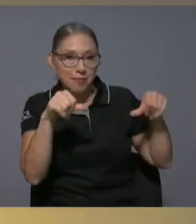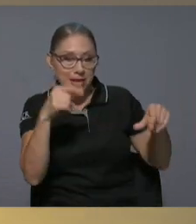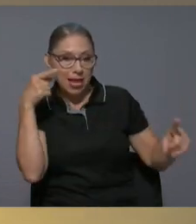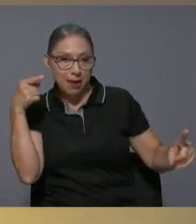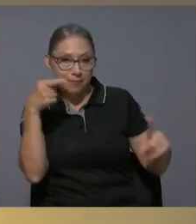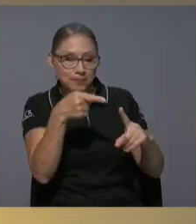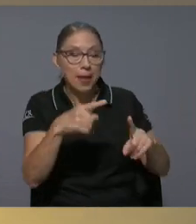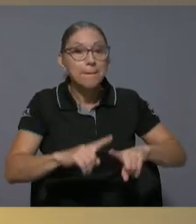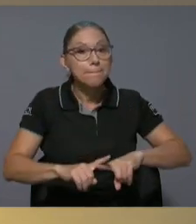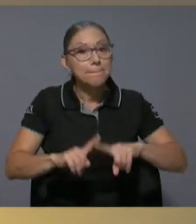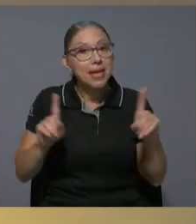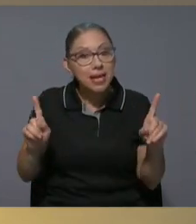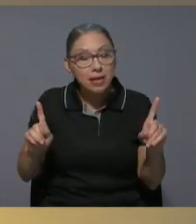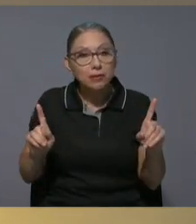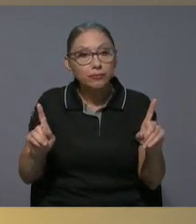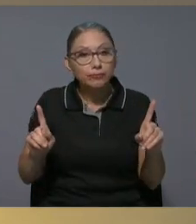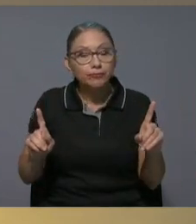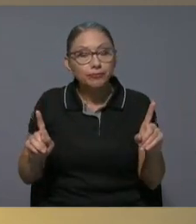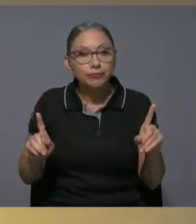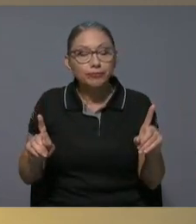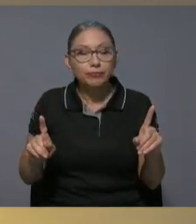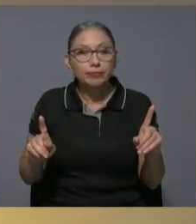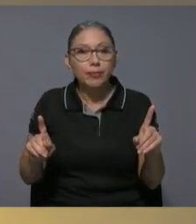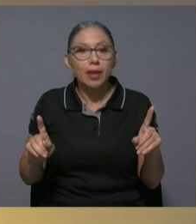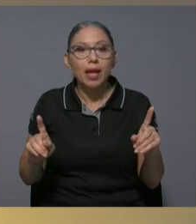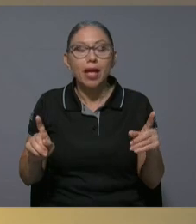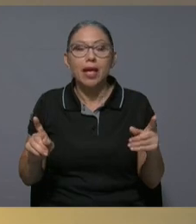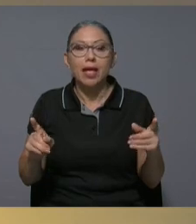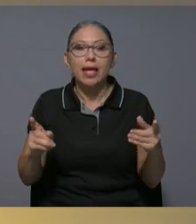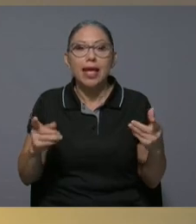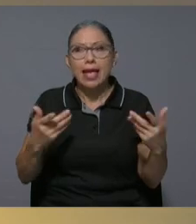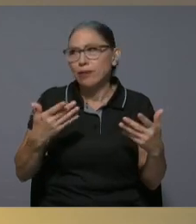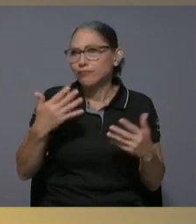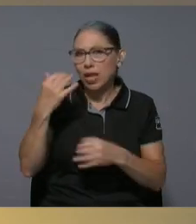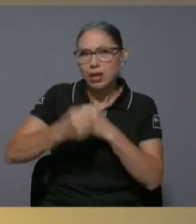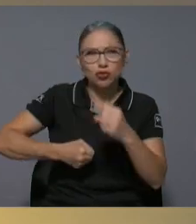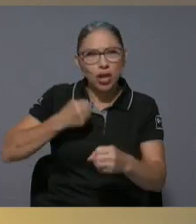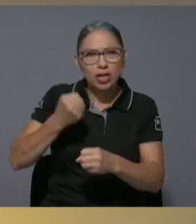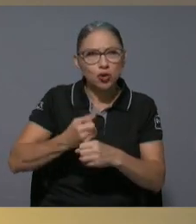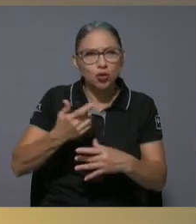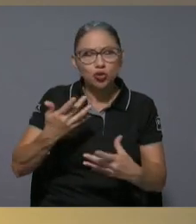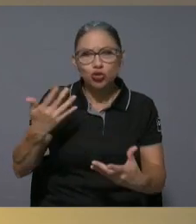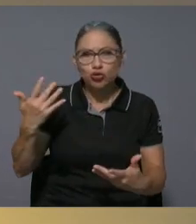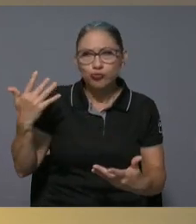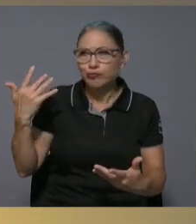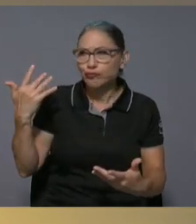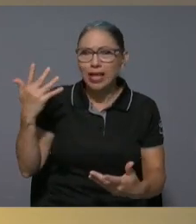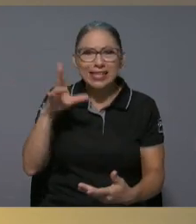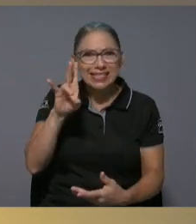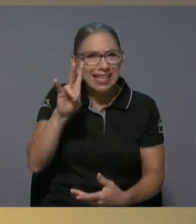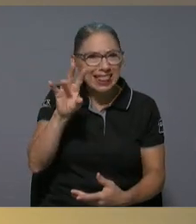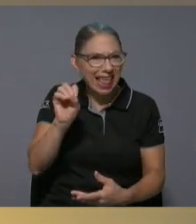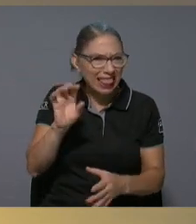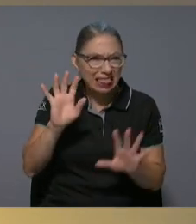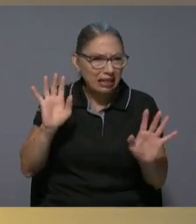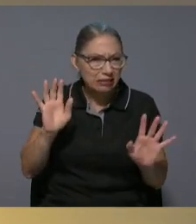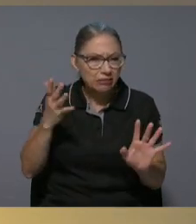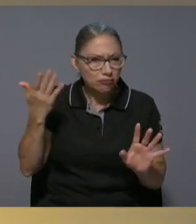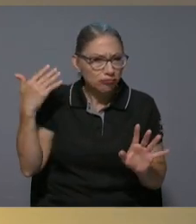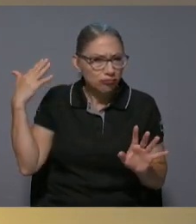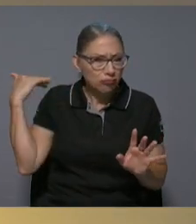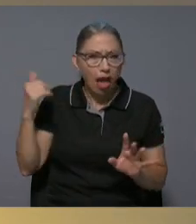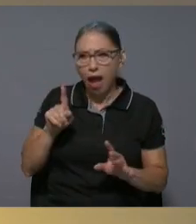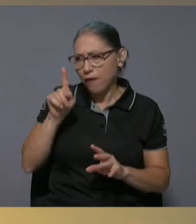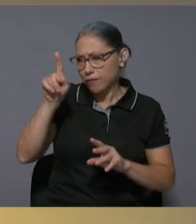había en los años 70 o quien sabe quién un